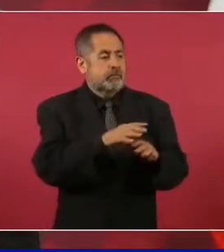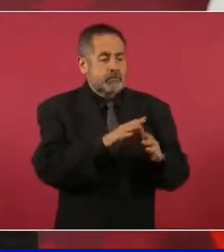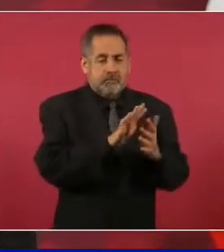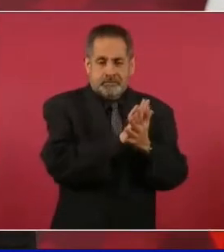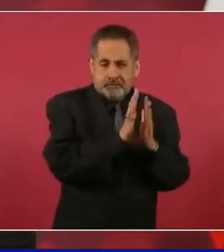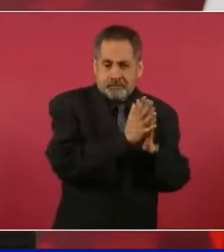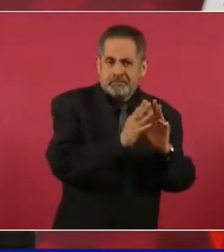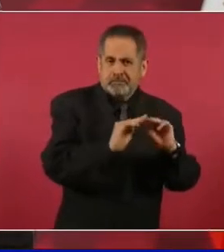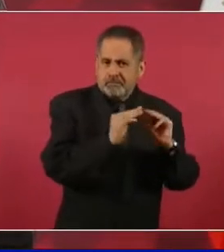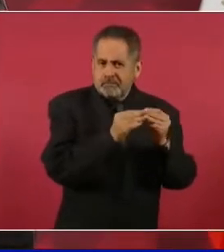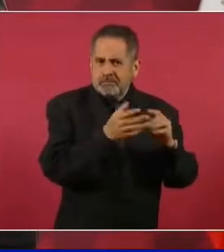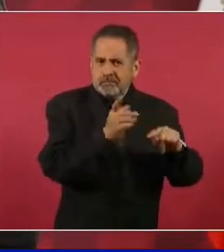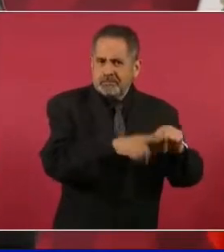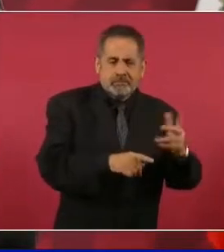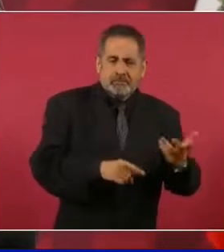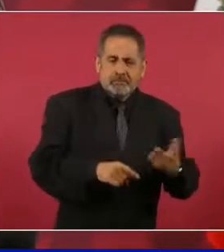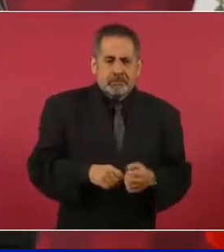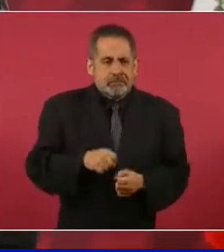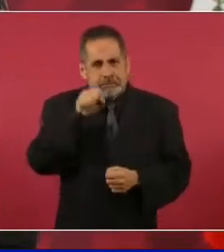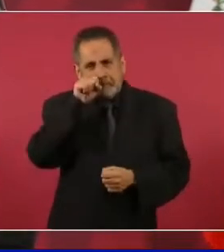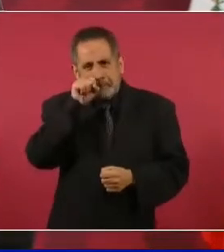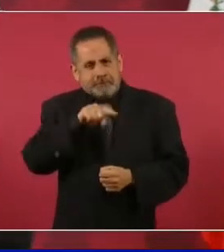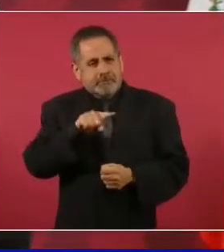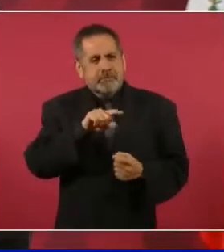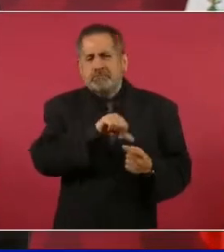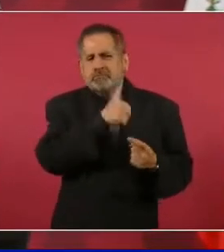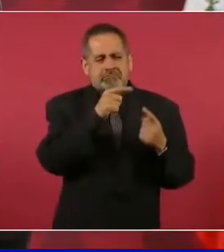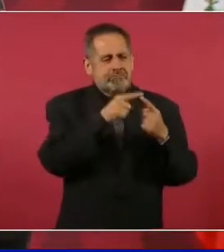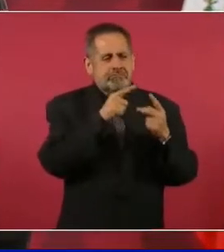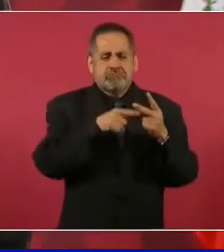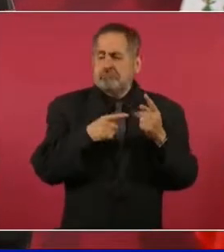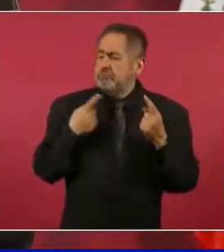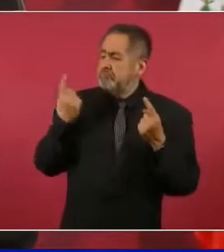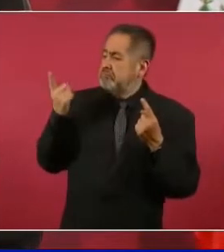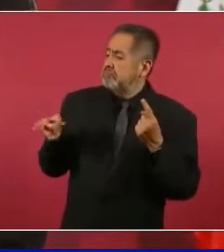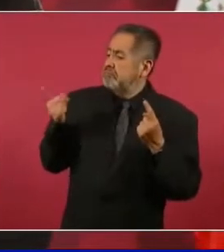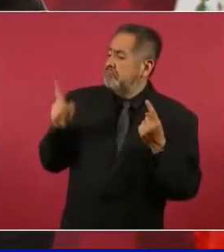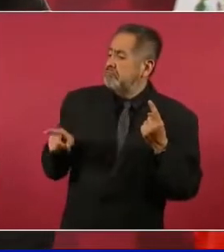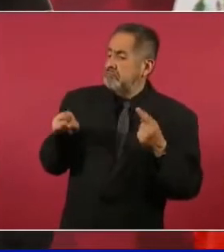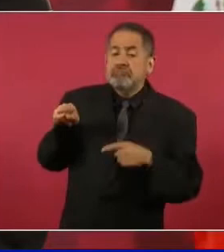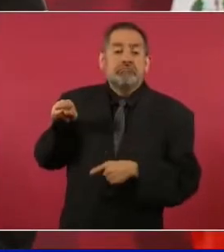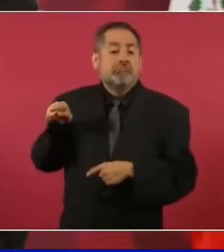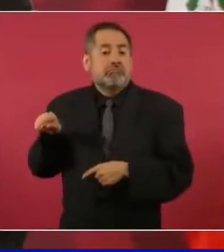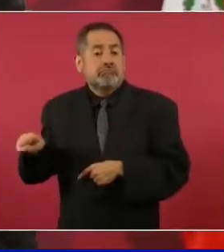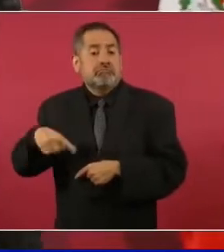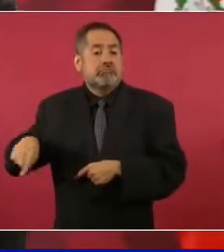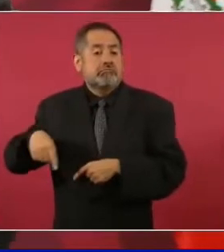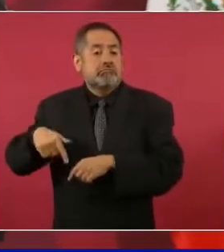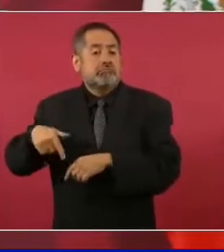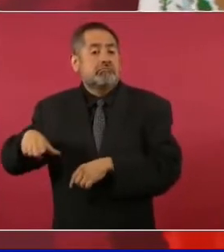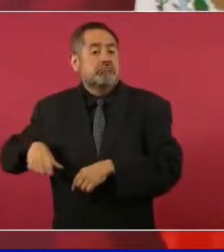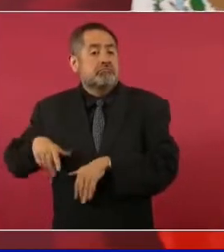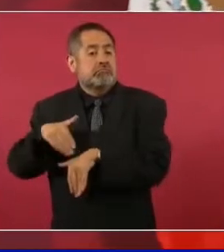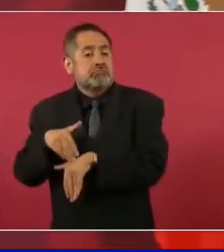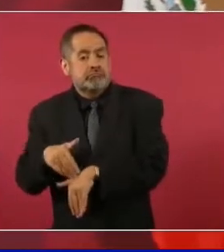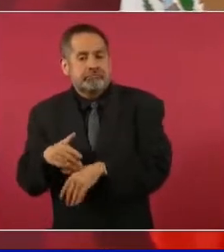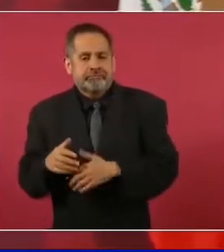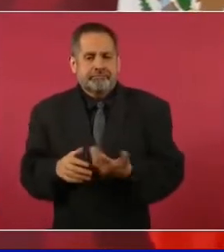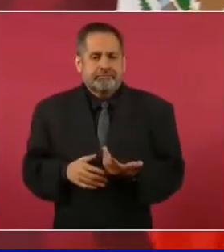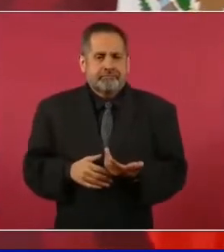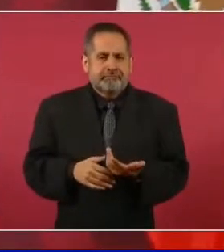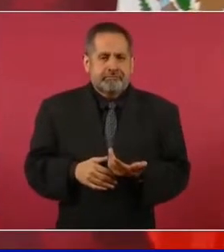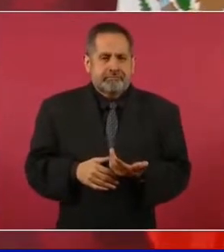delincuencia, estaba tomado también con lo que tiene que ver con la protección a los